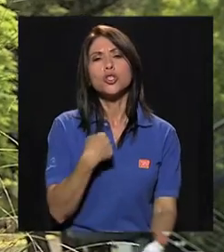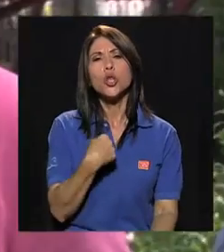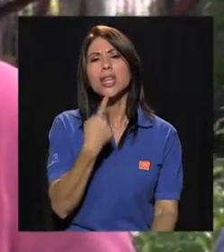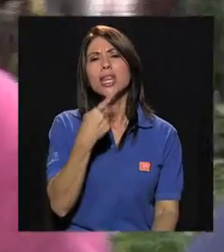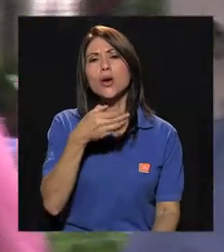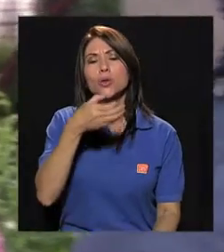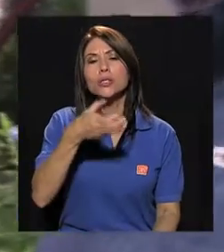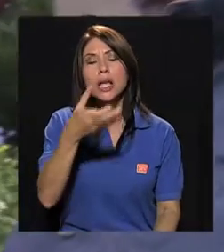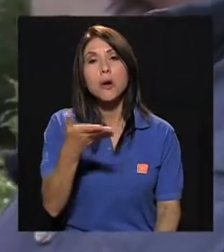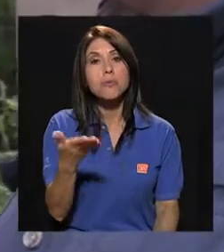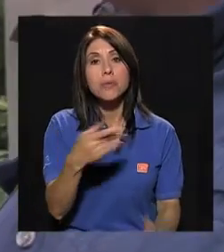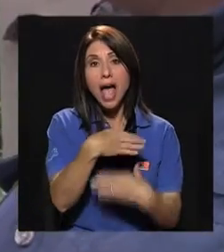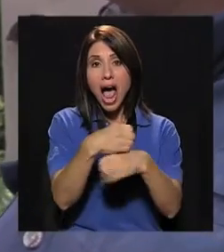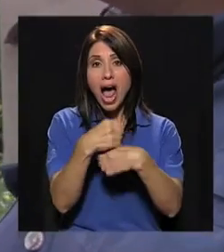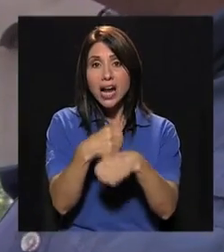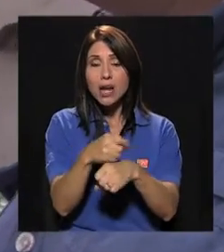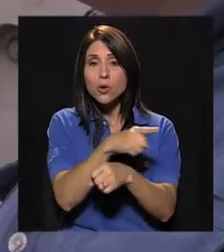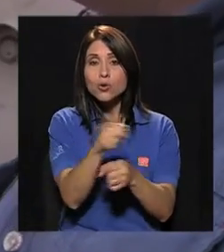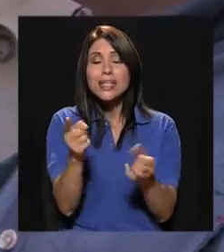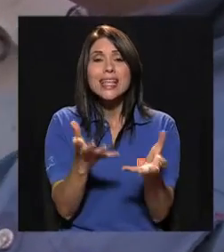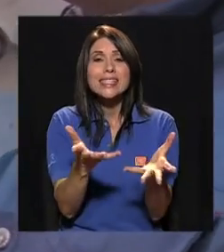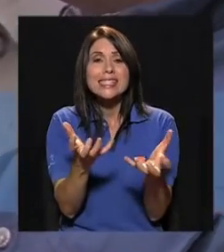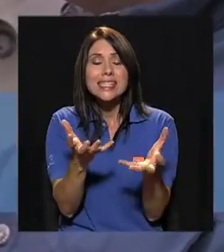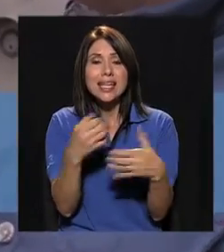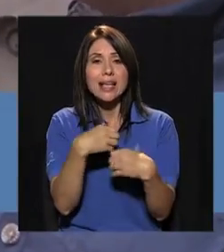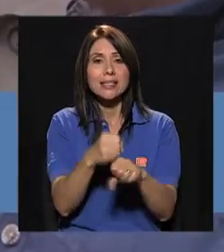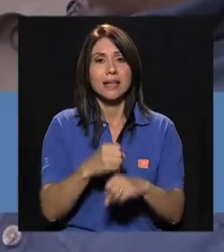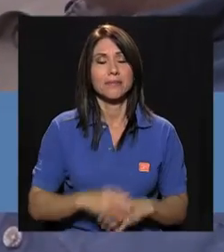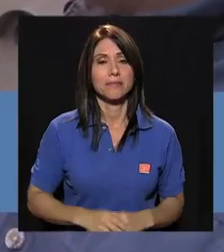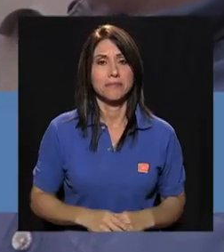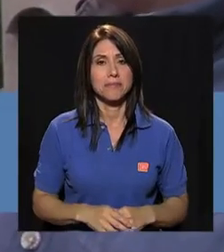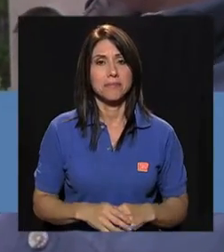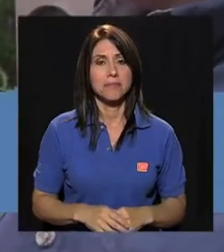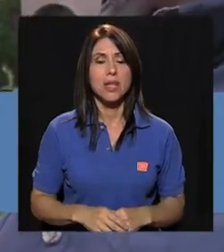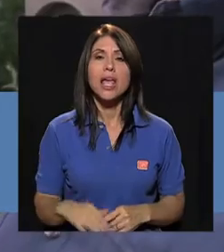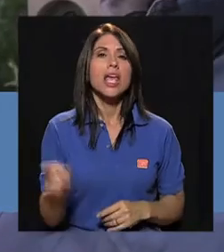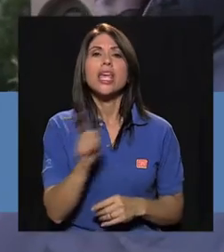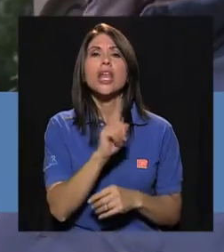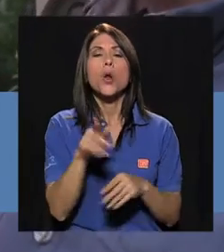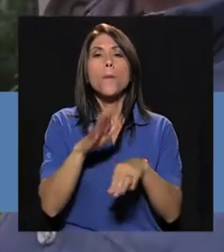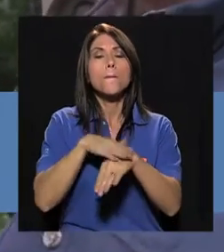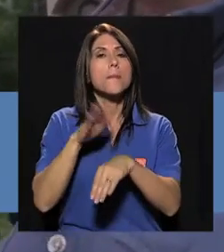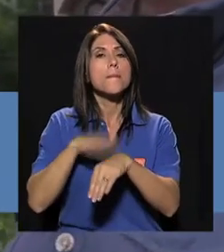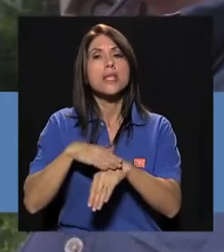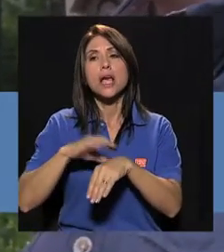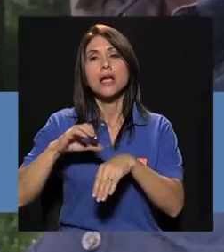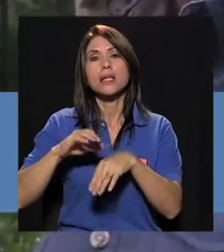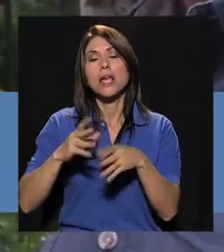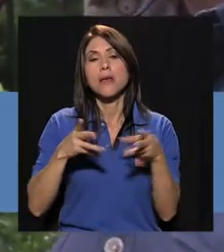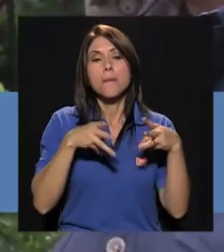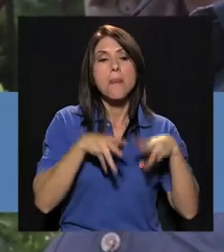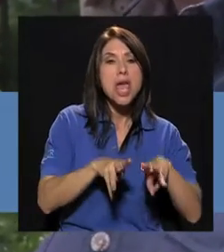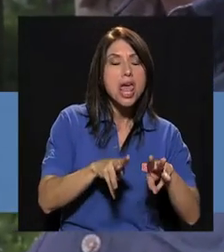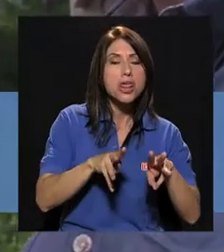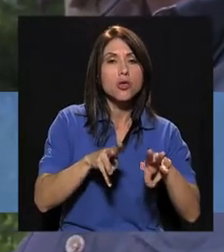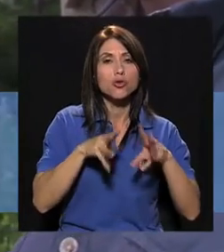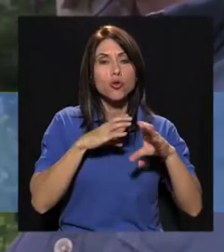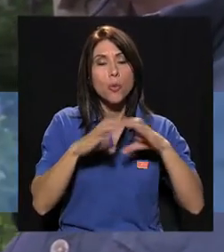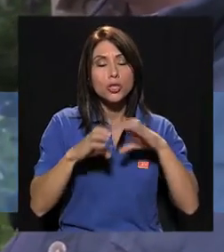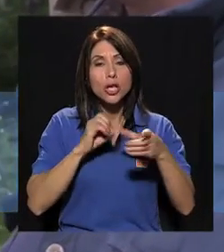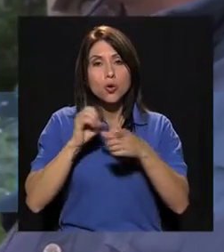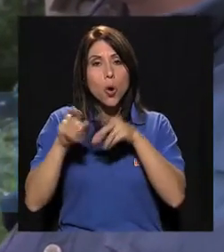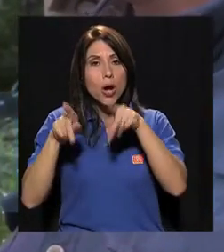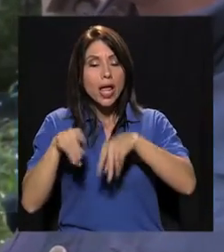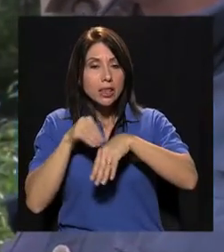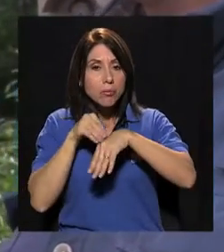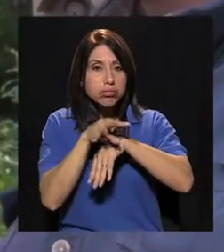Bueno, yo diría que hagan lo que sienten deseos de hacer, que no se dejen influenciar ni por los medios,